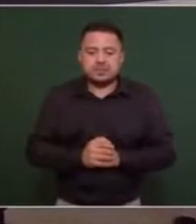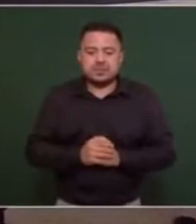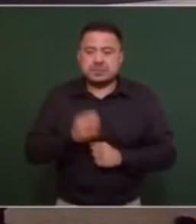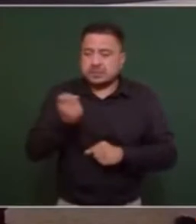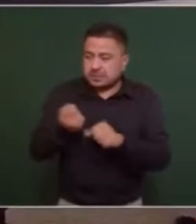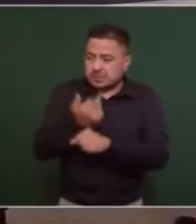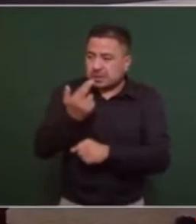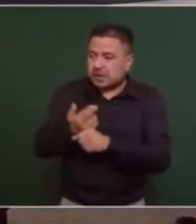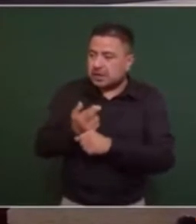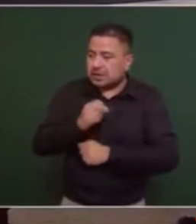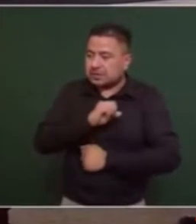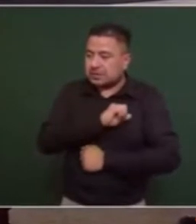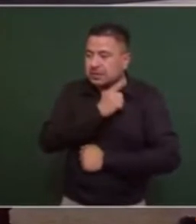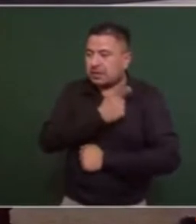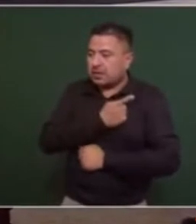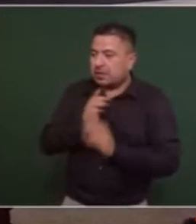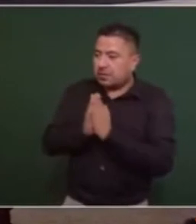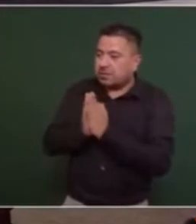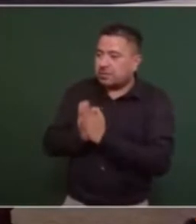Salud, por favor.